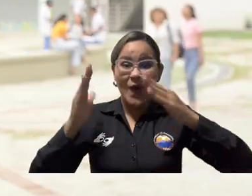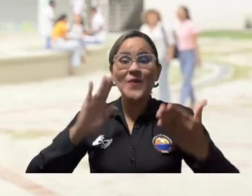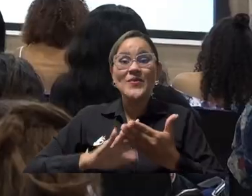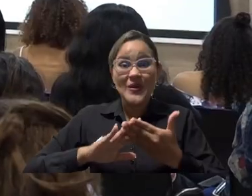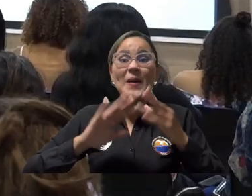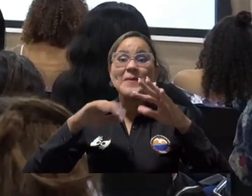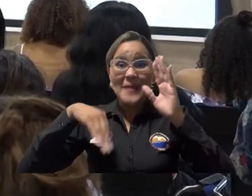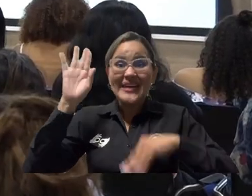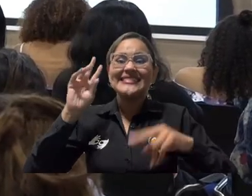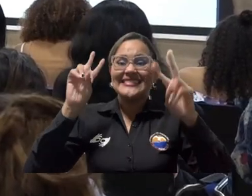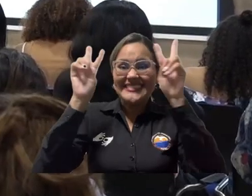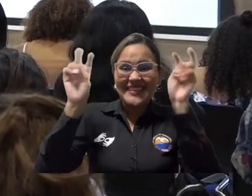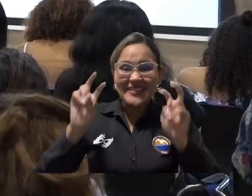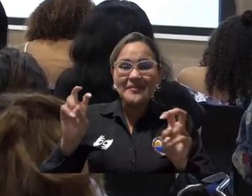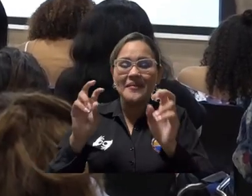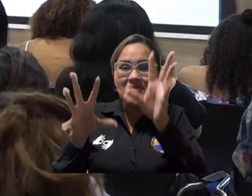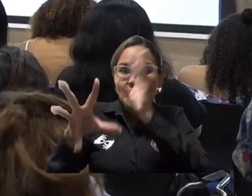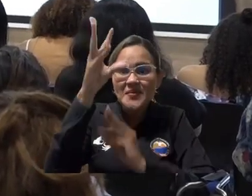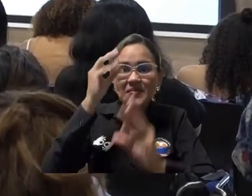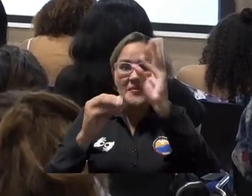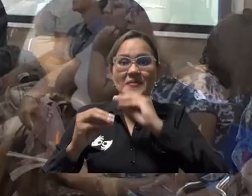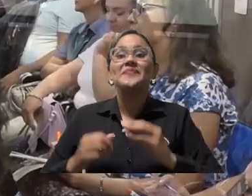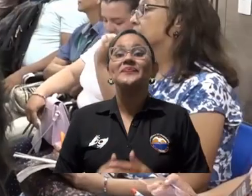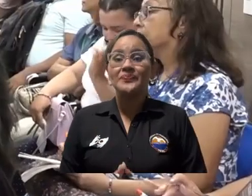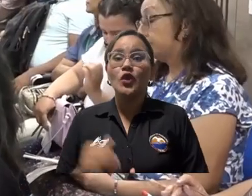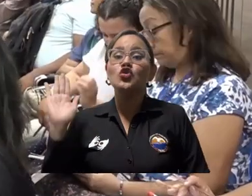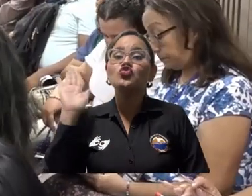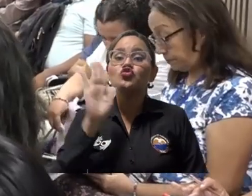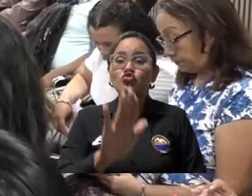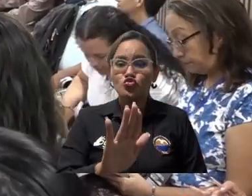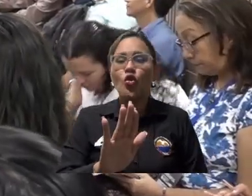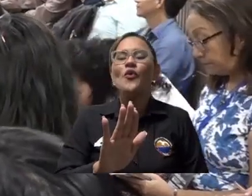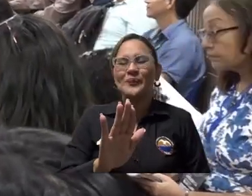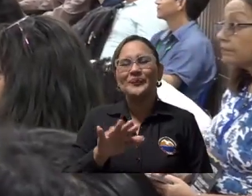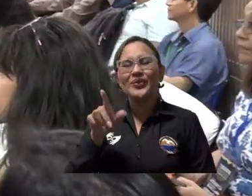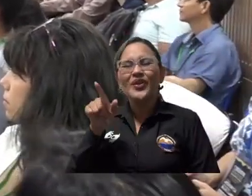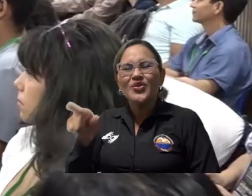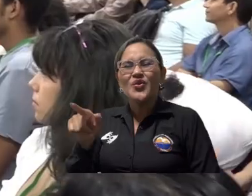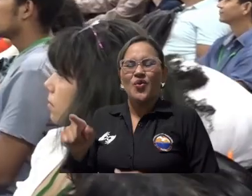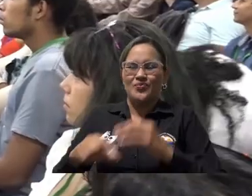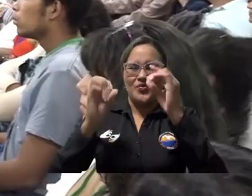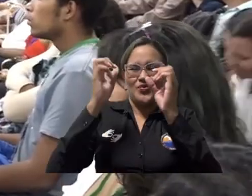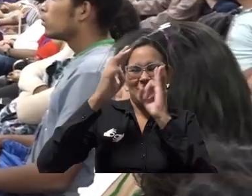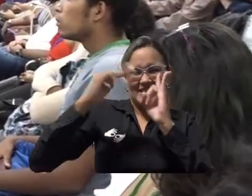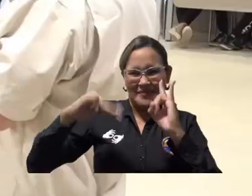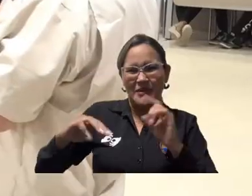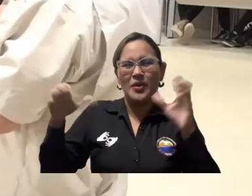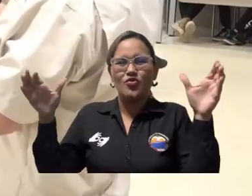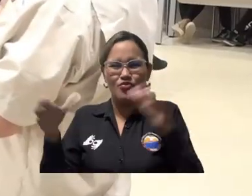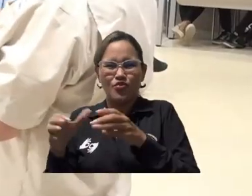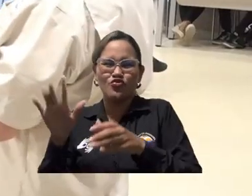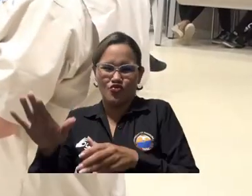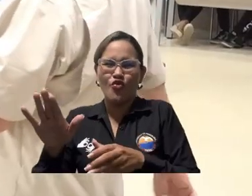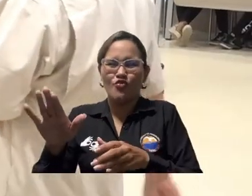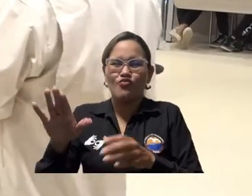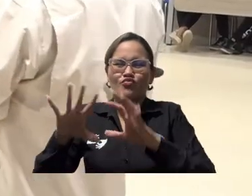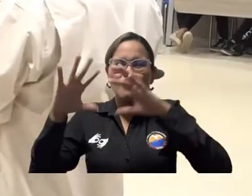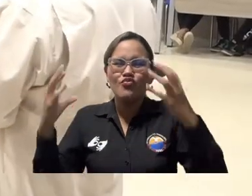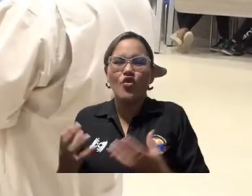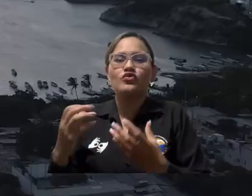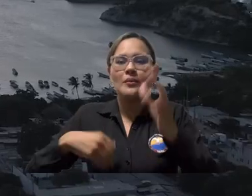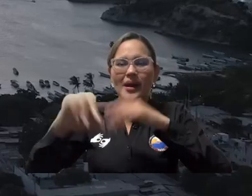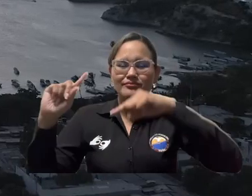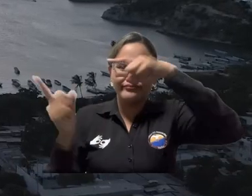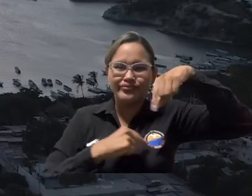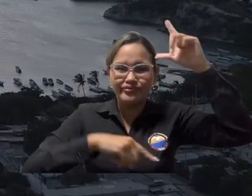a la actividad. El evento liderado por la Alma Mater, la World Wildlife Foundation Colombia y el programa Juntanza Étnica de